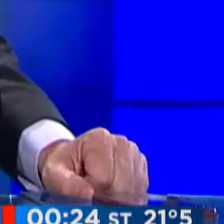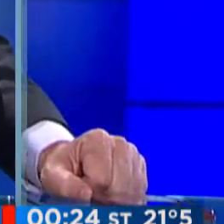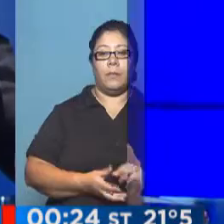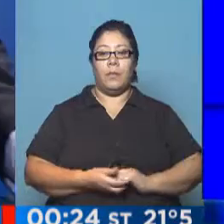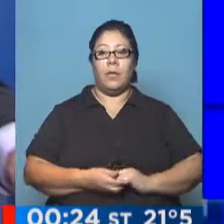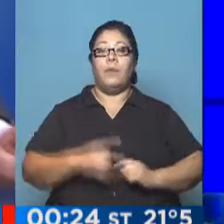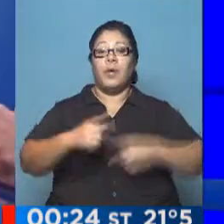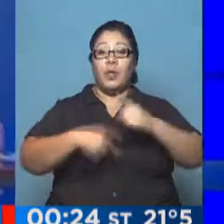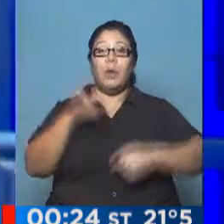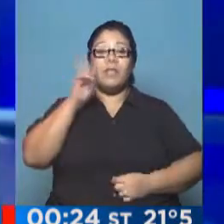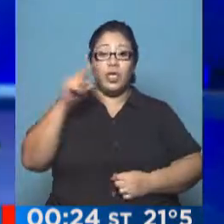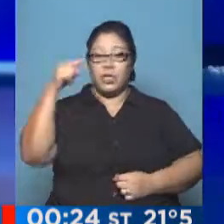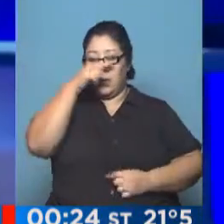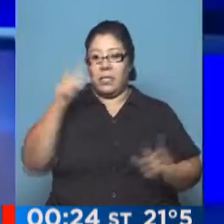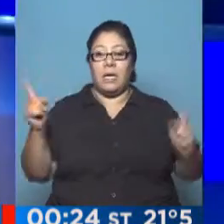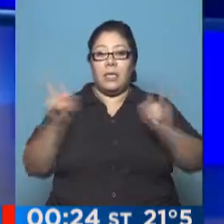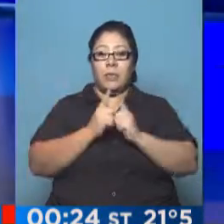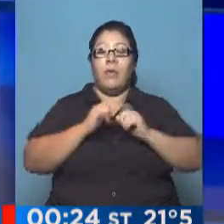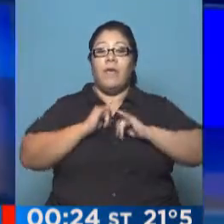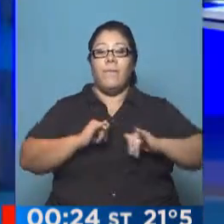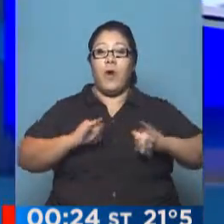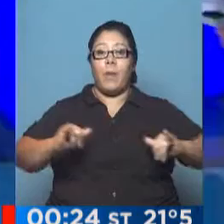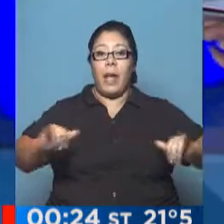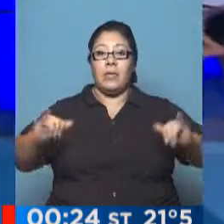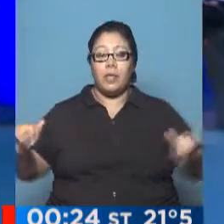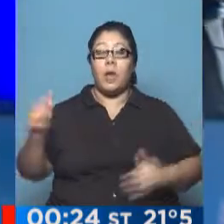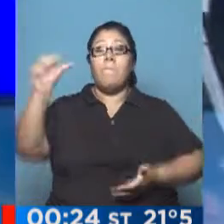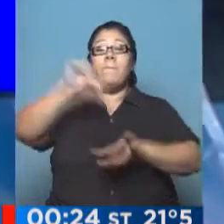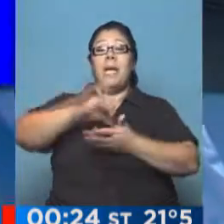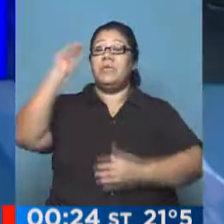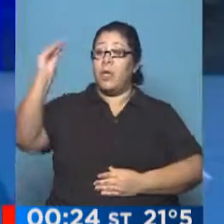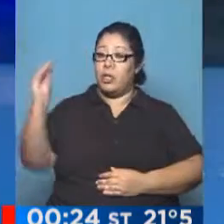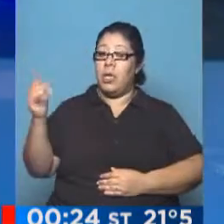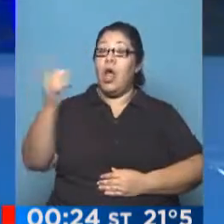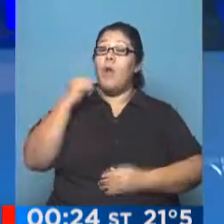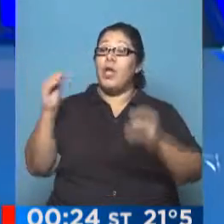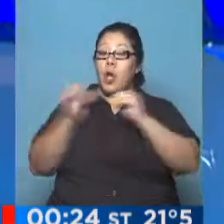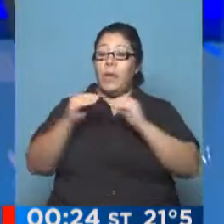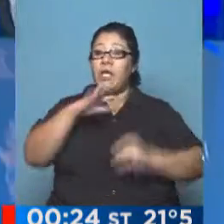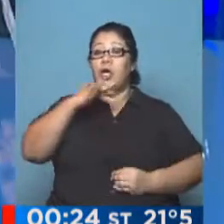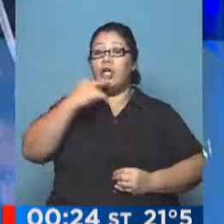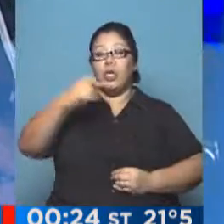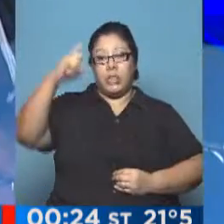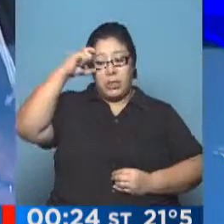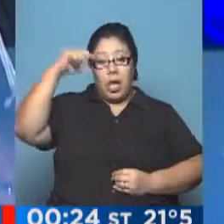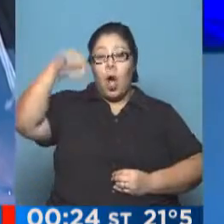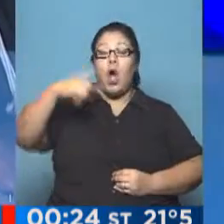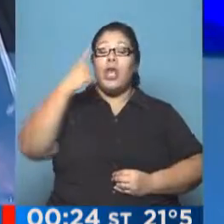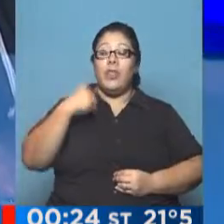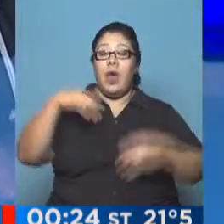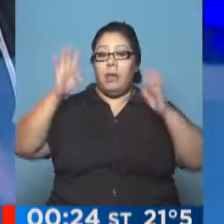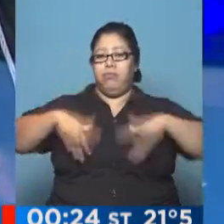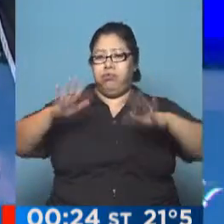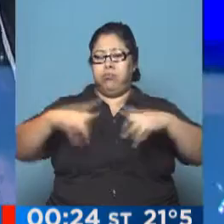... Seguimos en Vicio 7 Resumen y la información nos lleva a Brasil y José Nata, son buenas noches. Un día de multitudinarias protestas, una